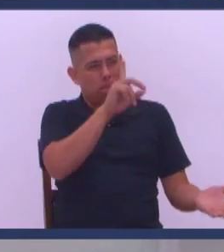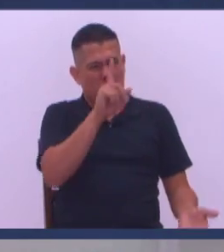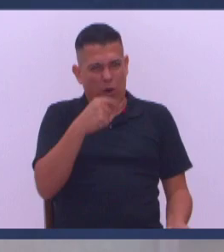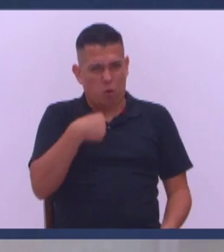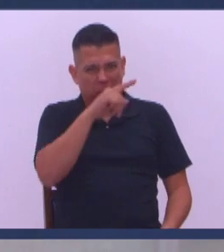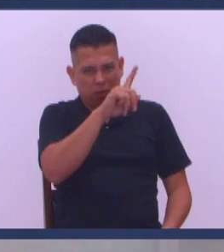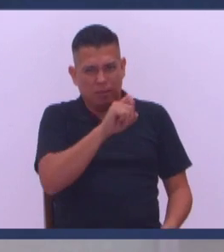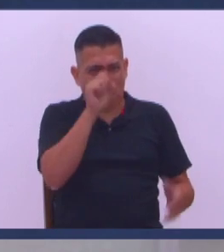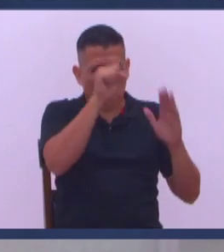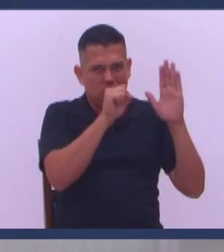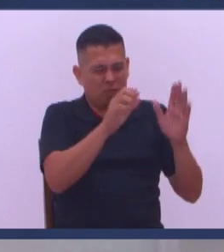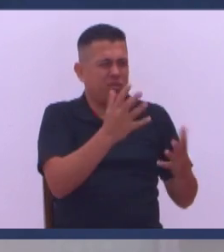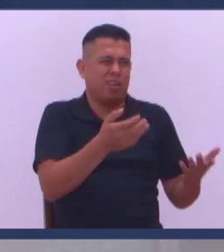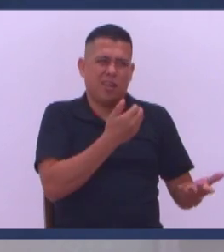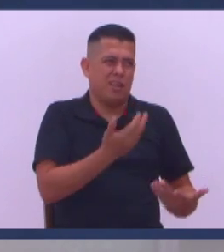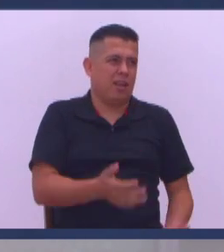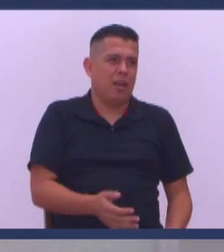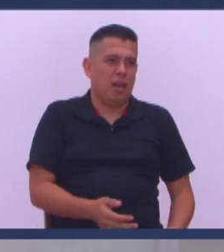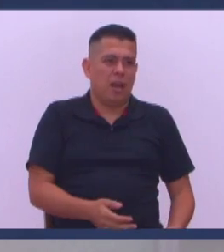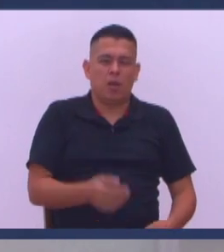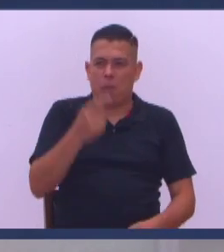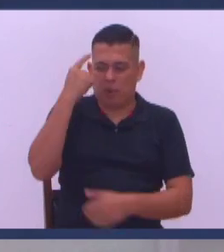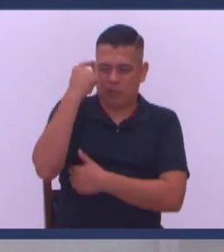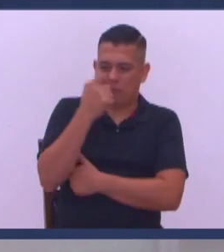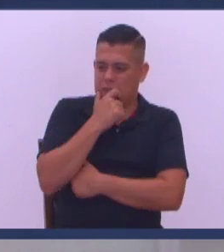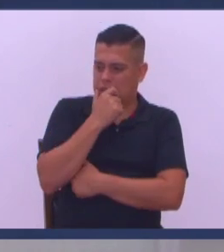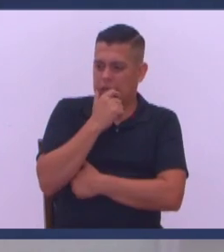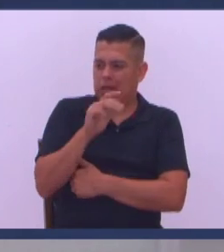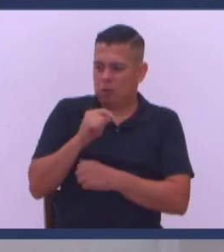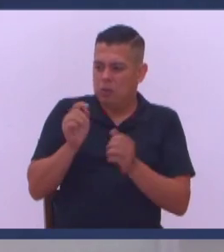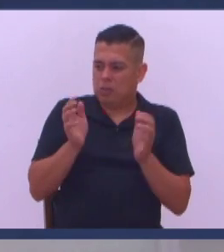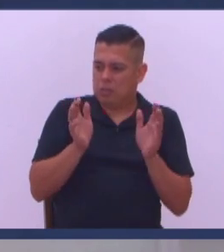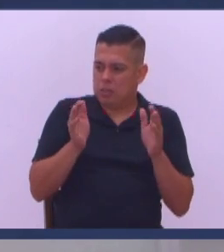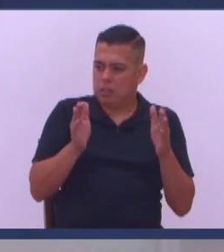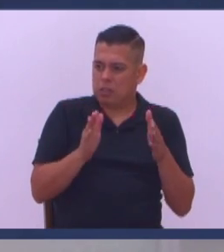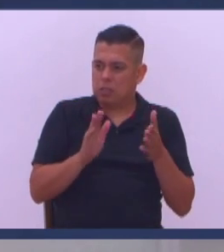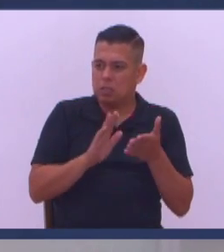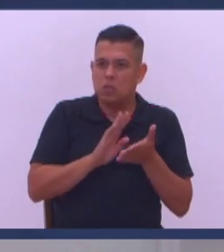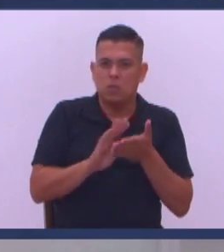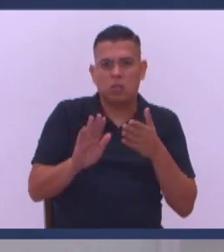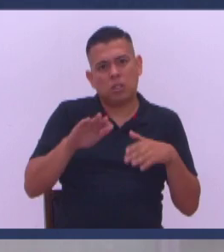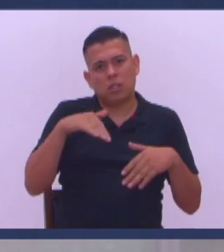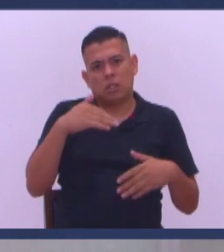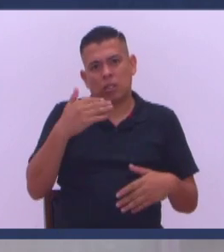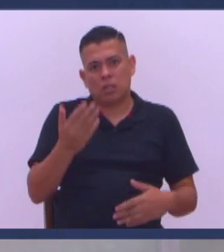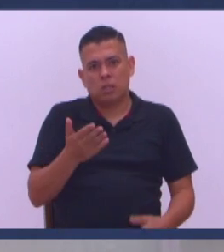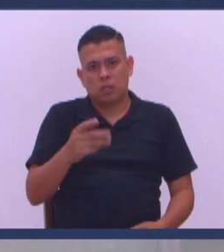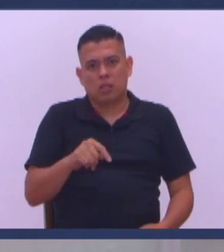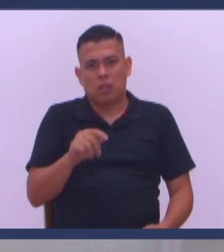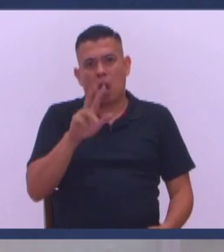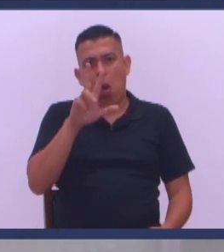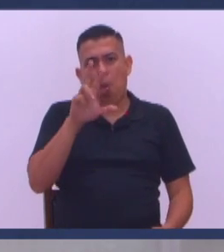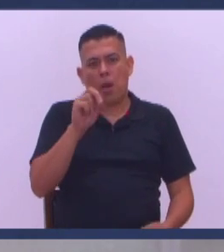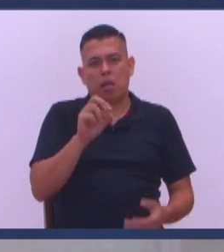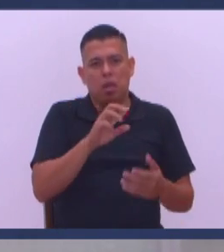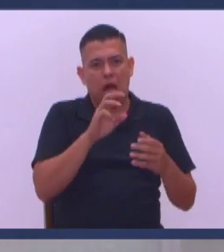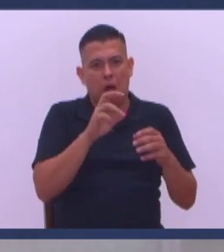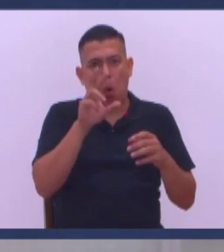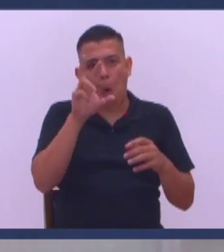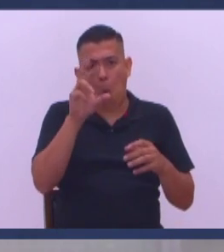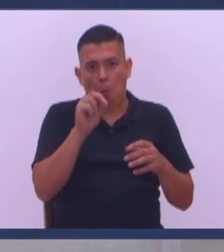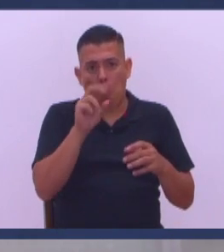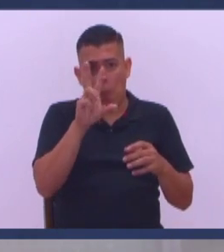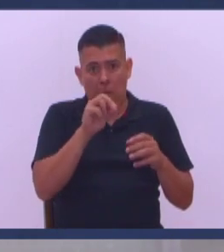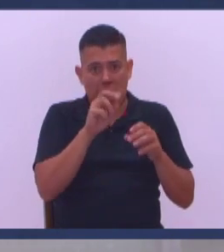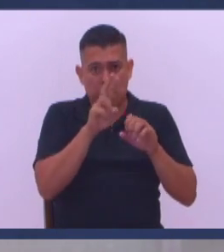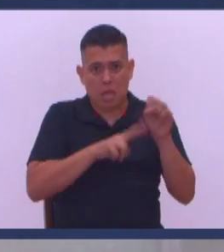¿Por qué no sacas Del dinero que has traído Y decís Mira voy a pensar A mis hermanos Estamos un poquito apretados Ahí yo veo Como salgo después Miren aquí tengo Veinte dólares yo Y el